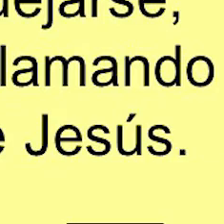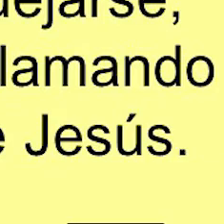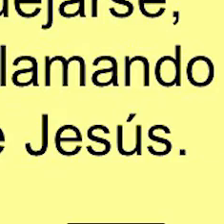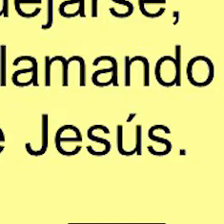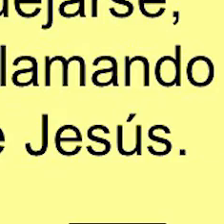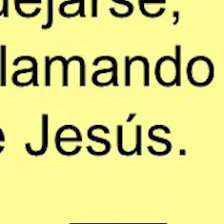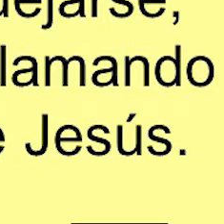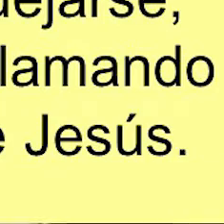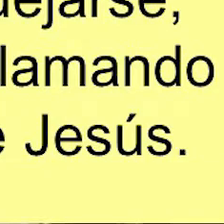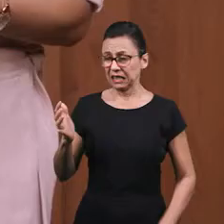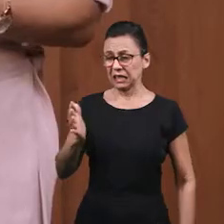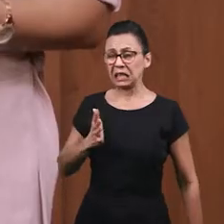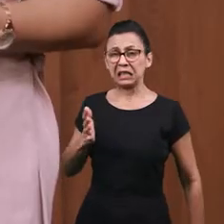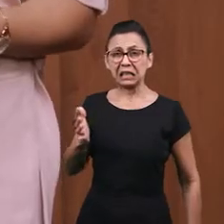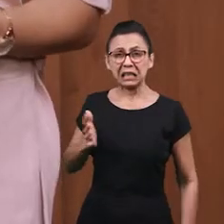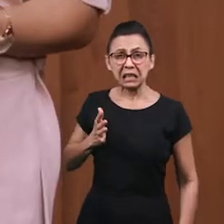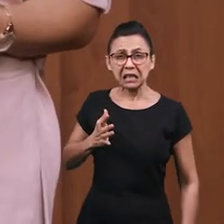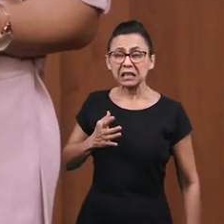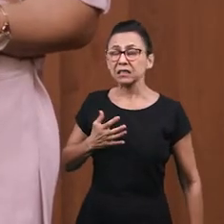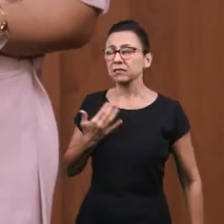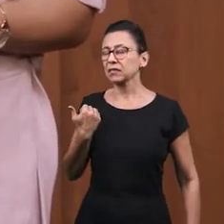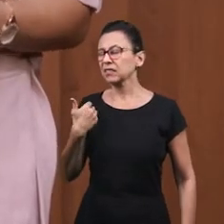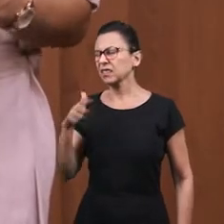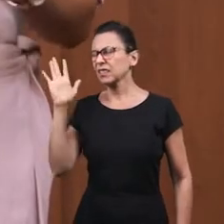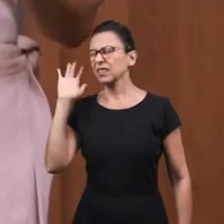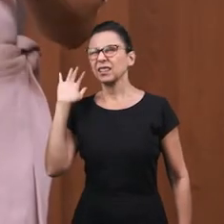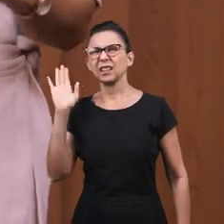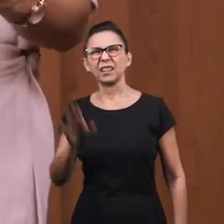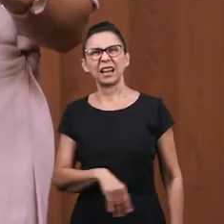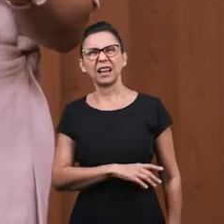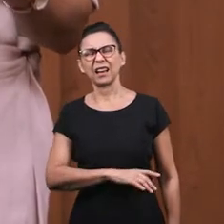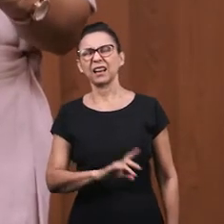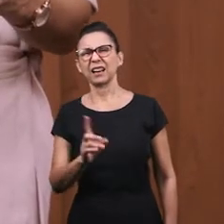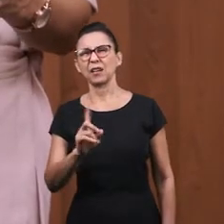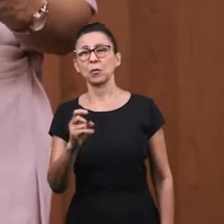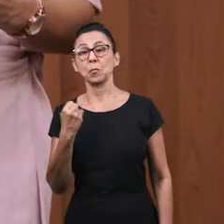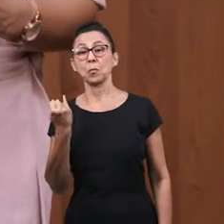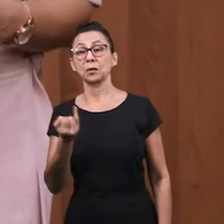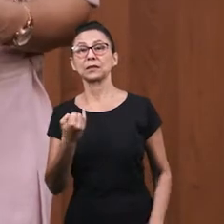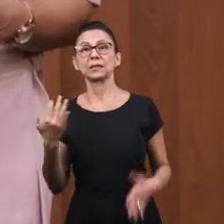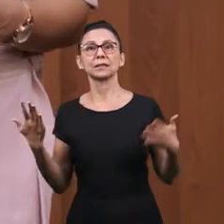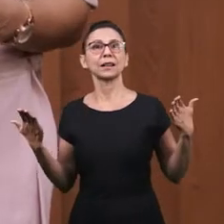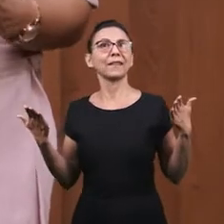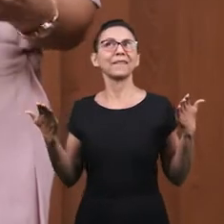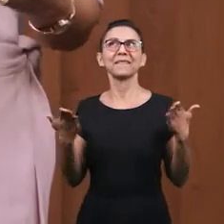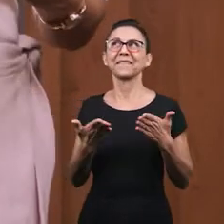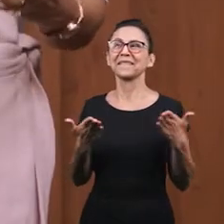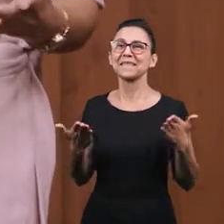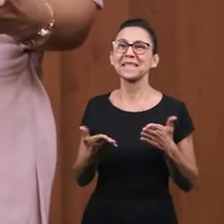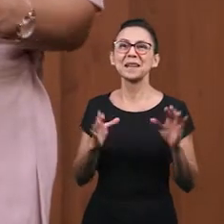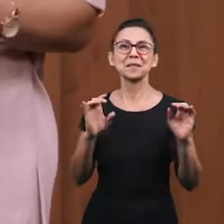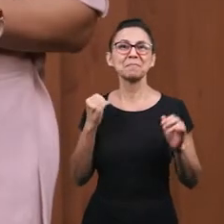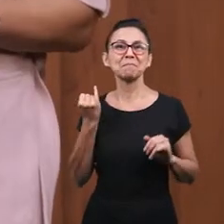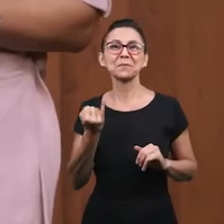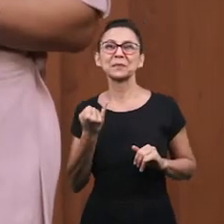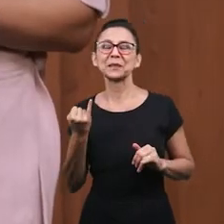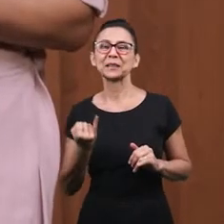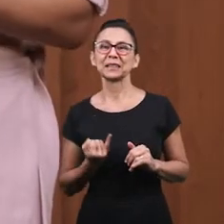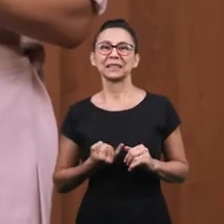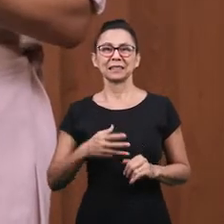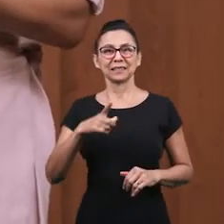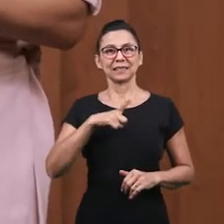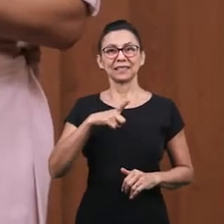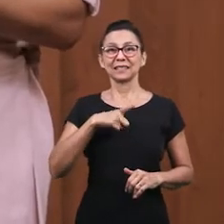a partir De ese momento Sus riquezas Ya no era Lo que más le importaba Lo que más le